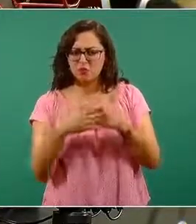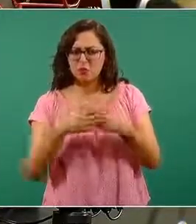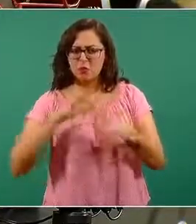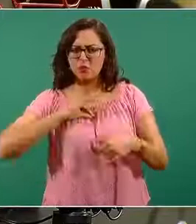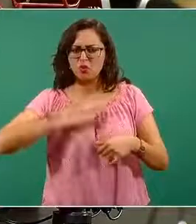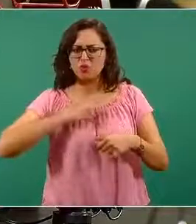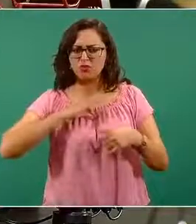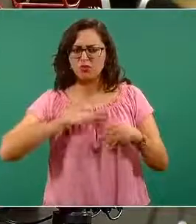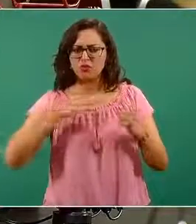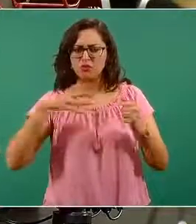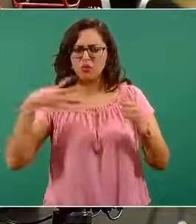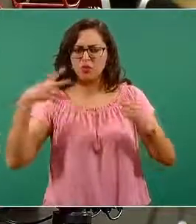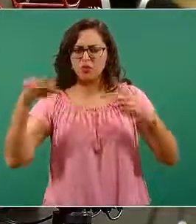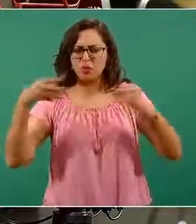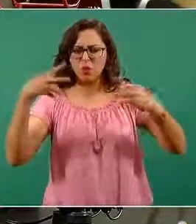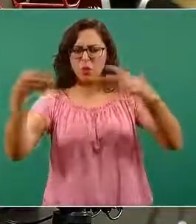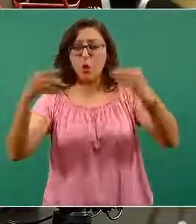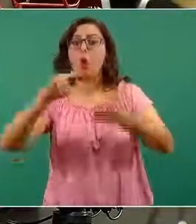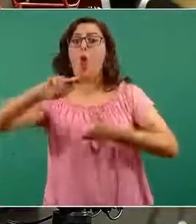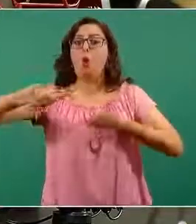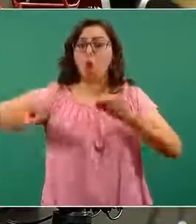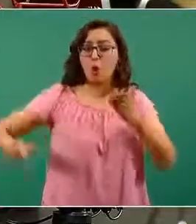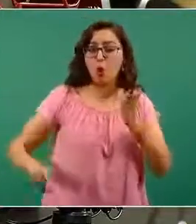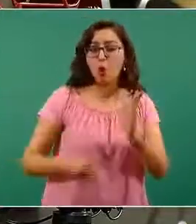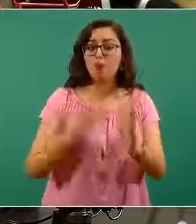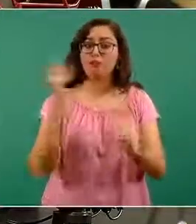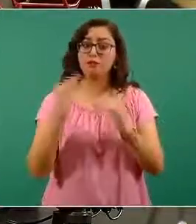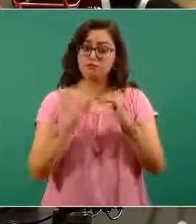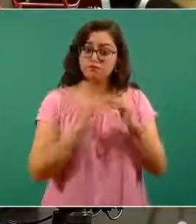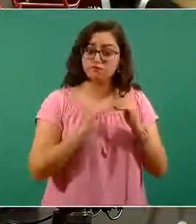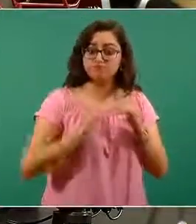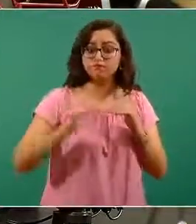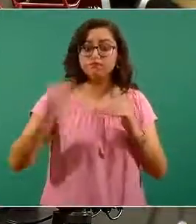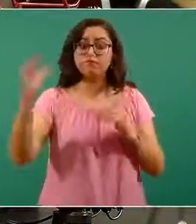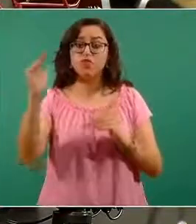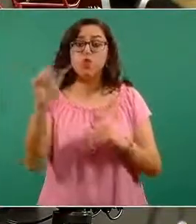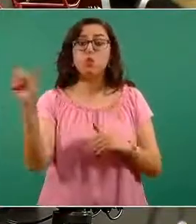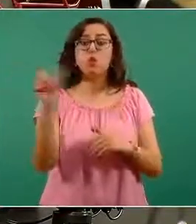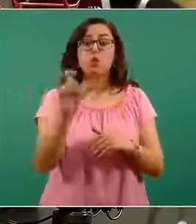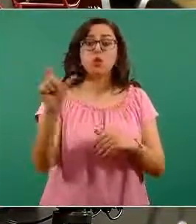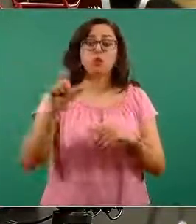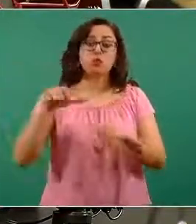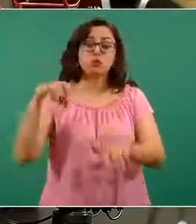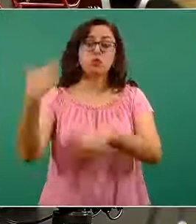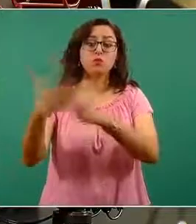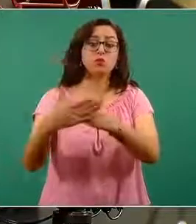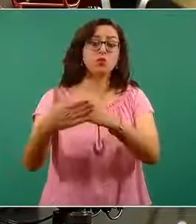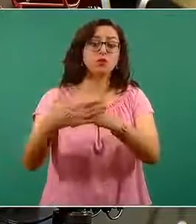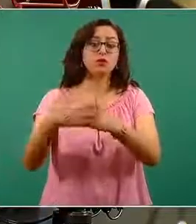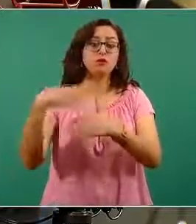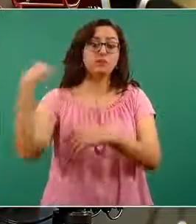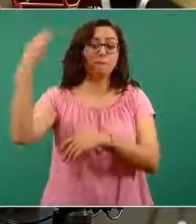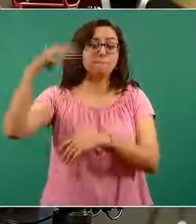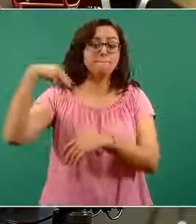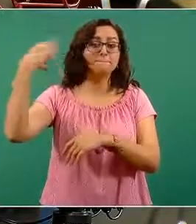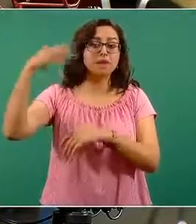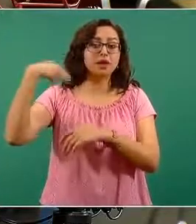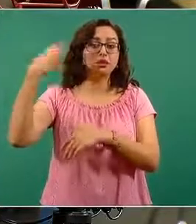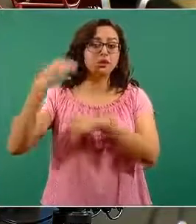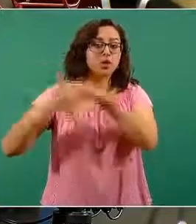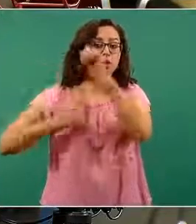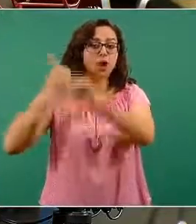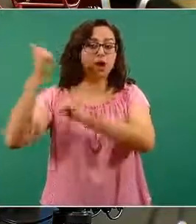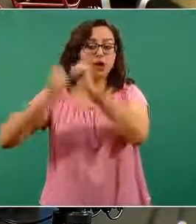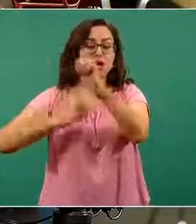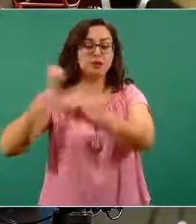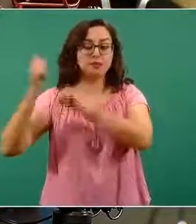compañero Juan, en esta última semana de marzo y las dos primeras de abril, que